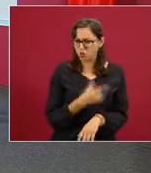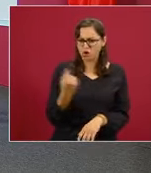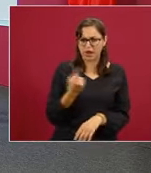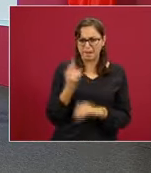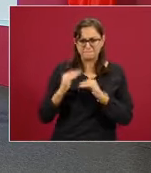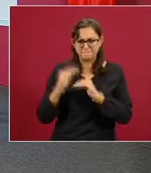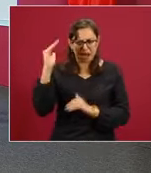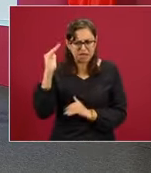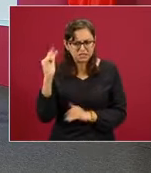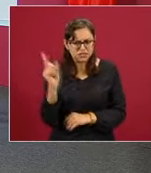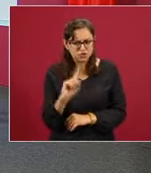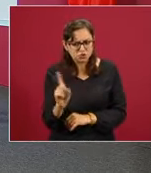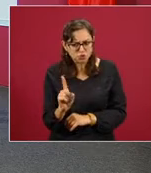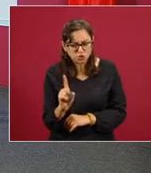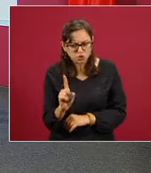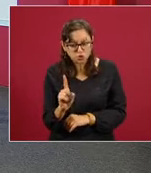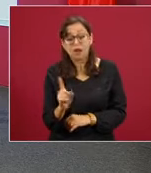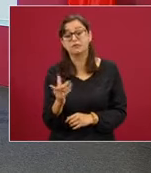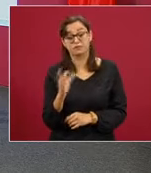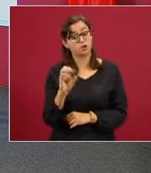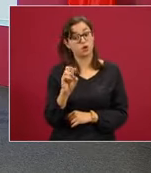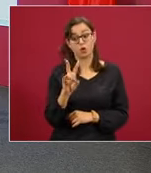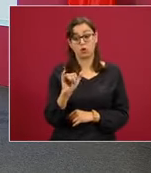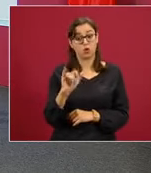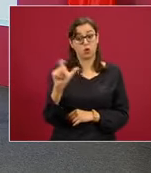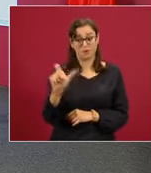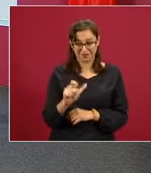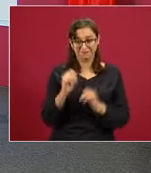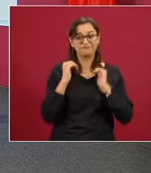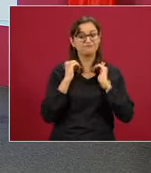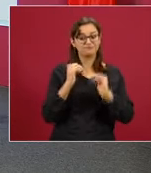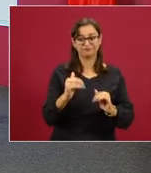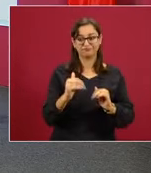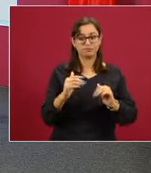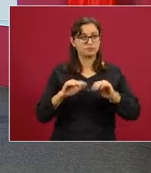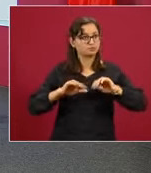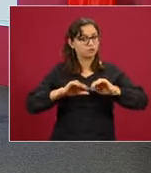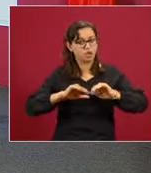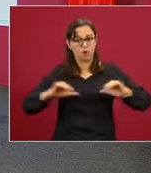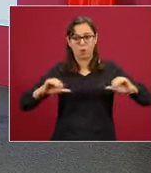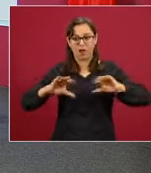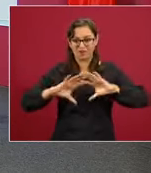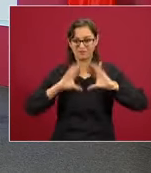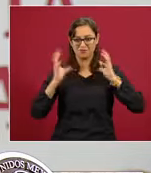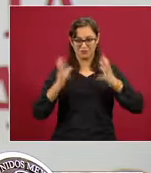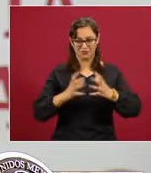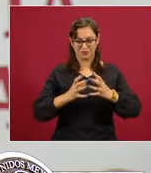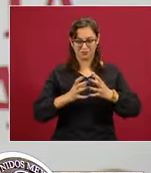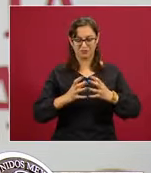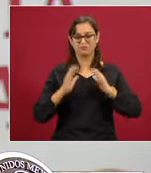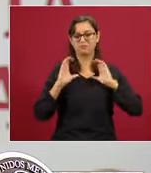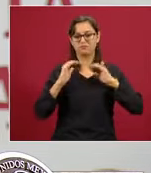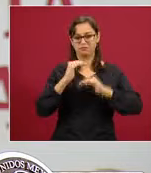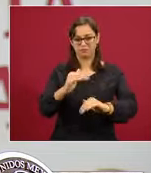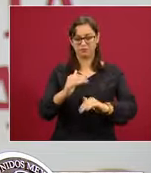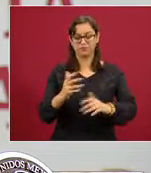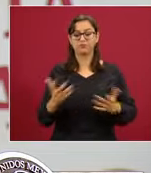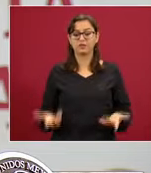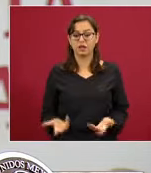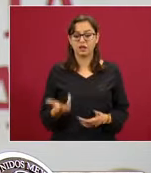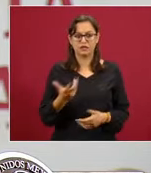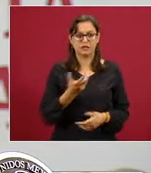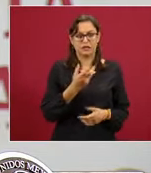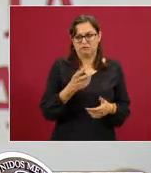20 por ciento. ¿Qué se va a hacer para cubrir el resto? Bueno, pues hay muchas iniciativas por parte de la Secretaría de Relaciones